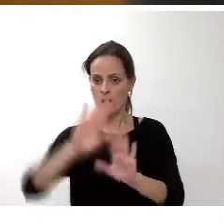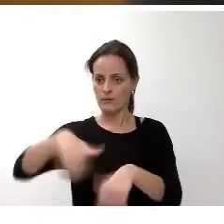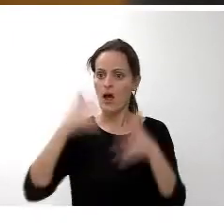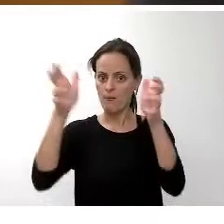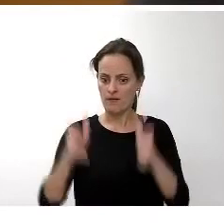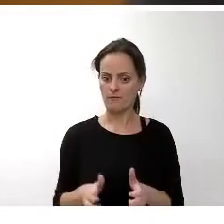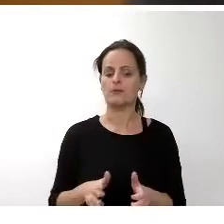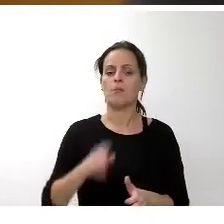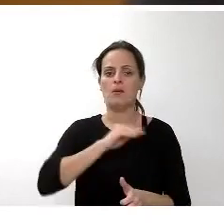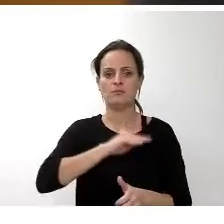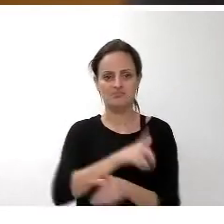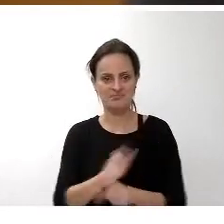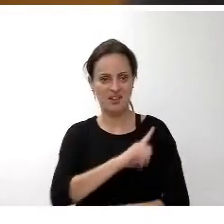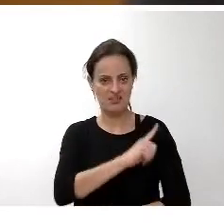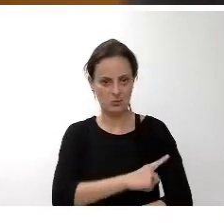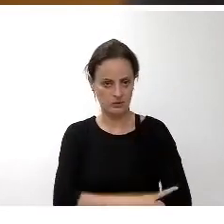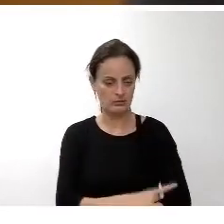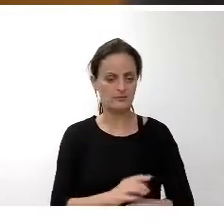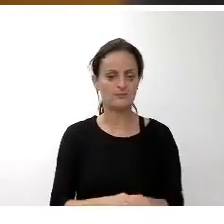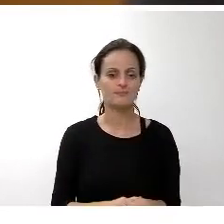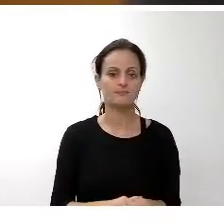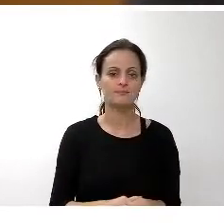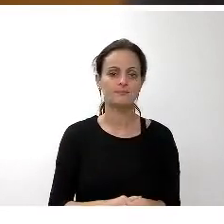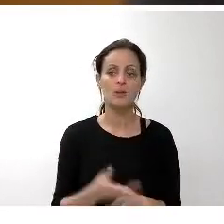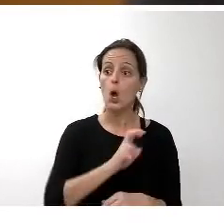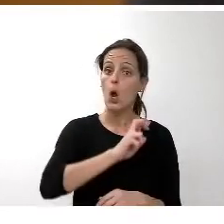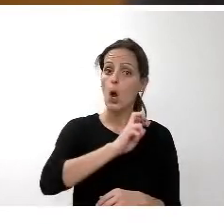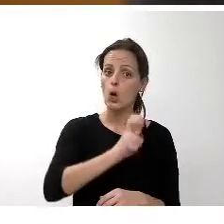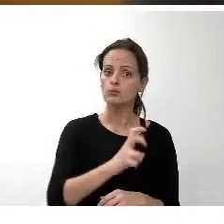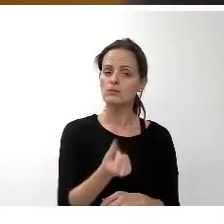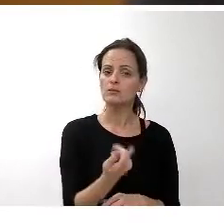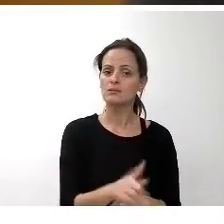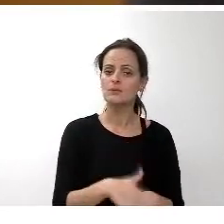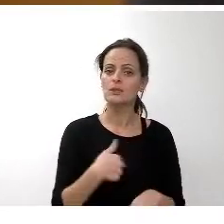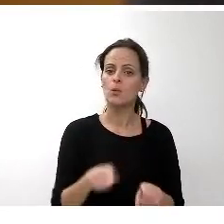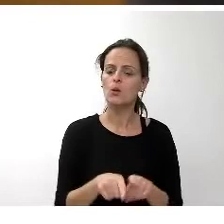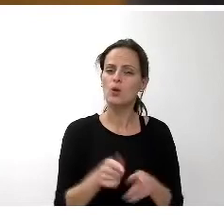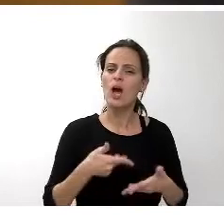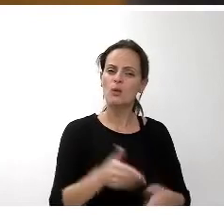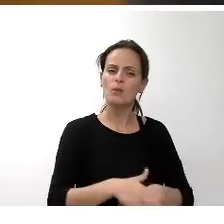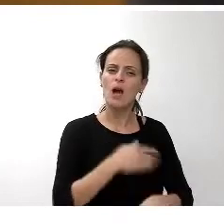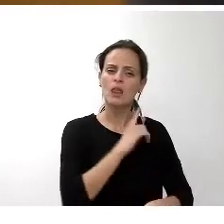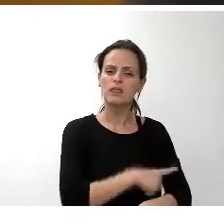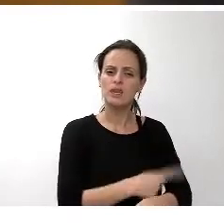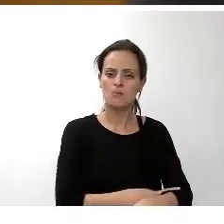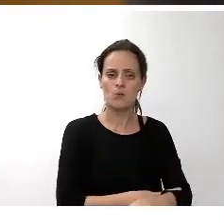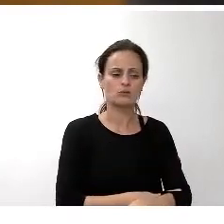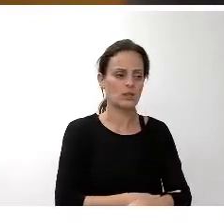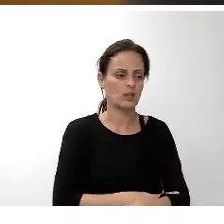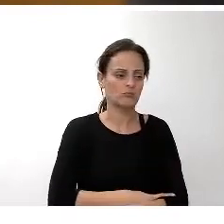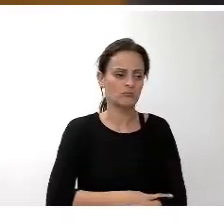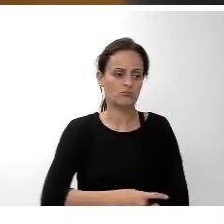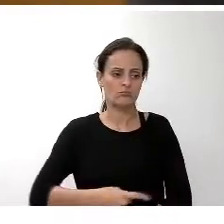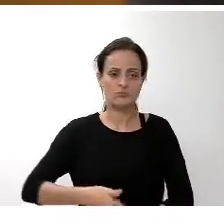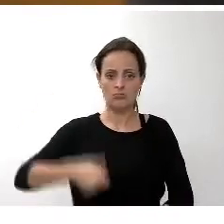disciplinas otros 491.000 euros se destinan a ayudas para el deporte de élite y recientemente también dictaminado en la